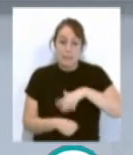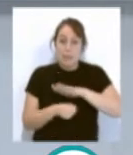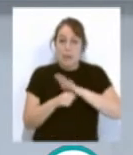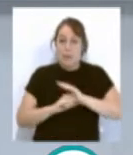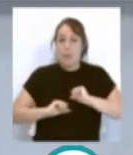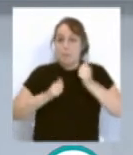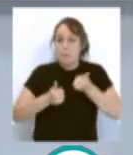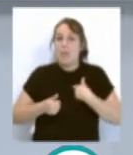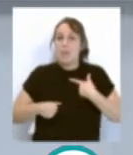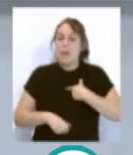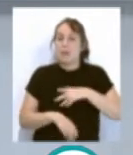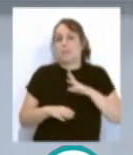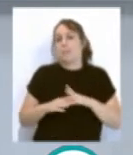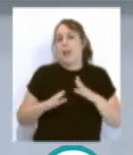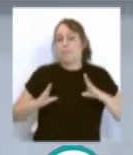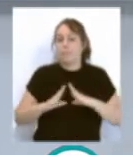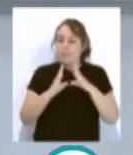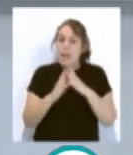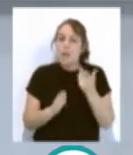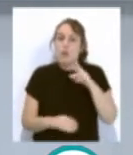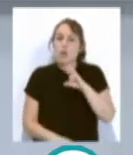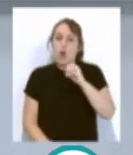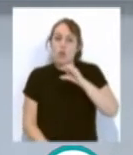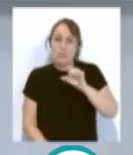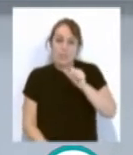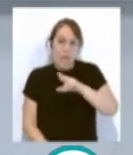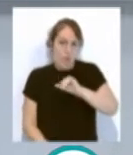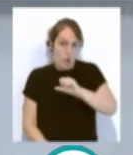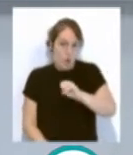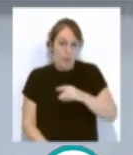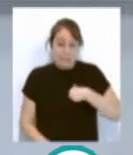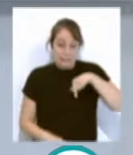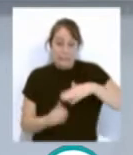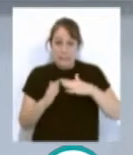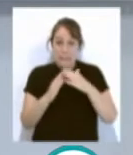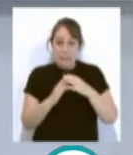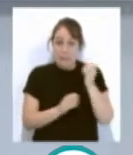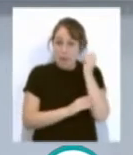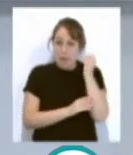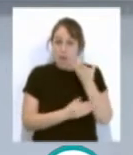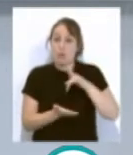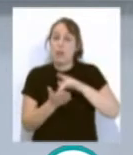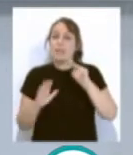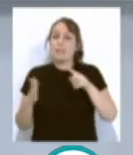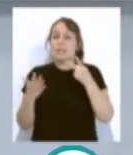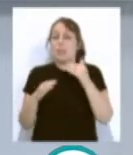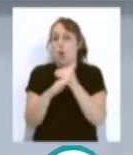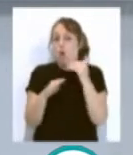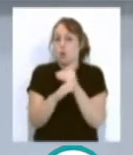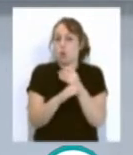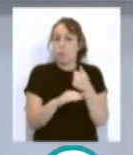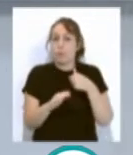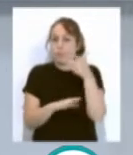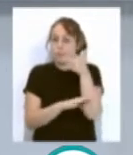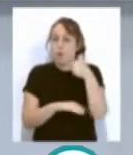comenzará a vivirse intensamente desde las vísperas con el pregón que esta casa ofrecerá íntegramente el día 7 de octubre a partir